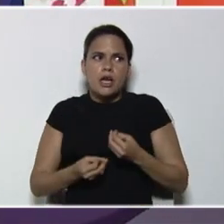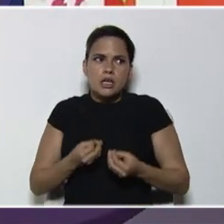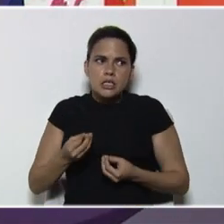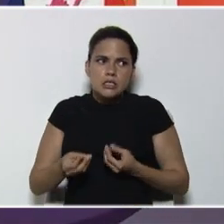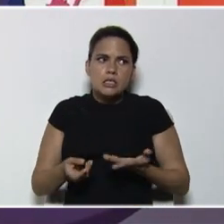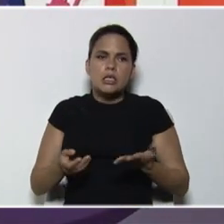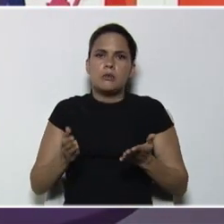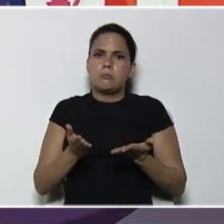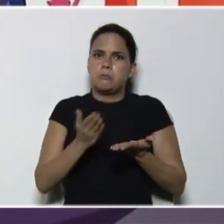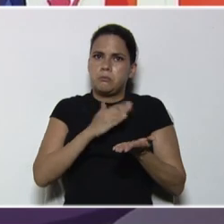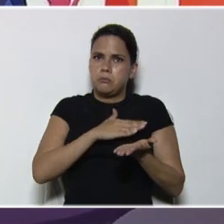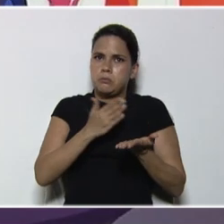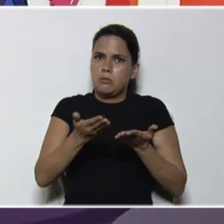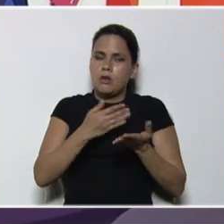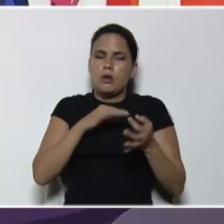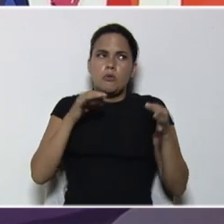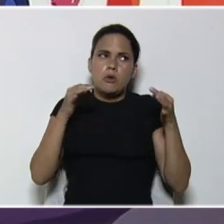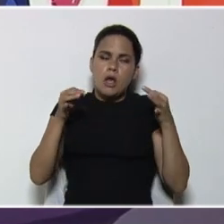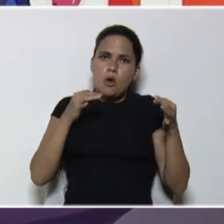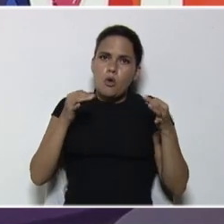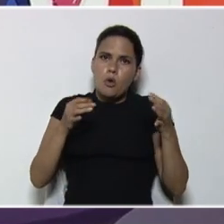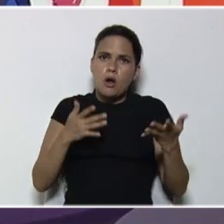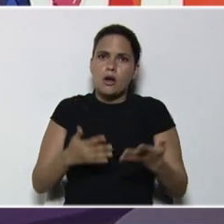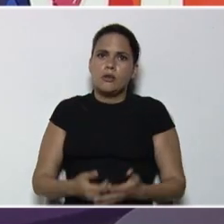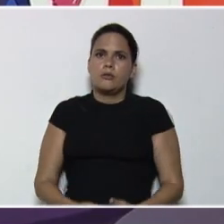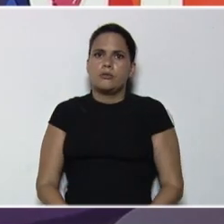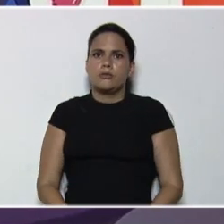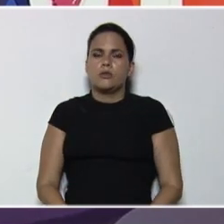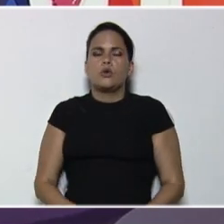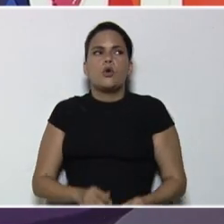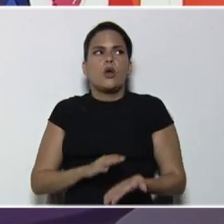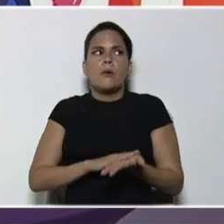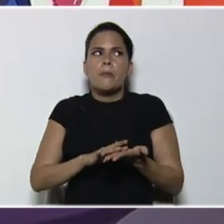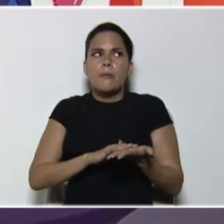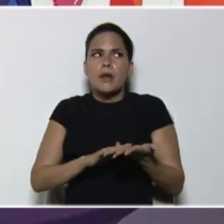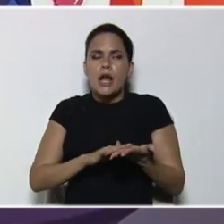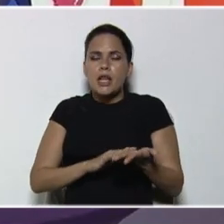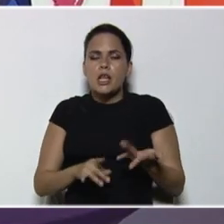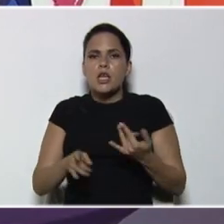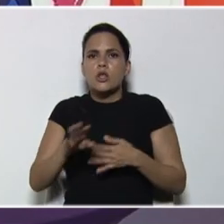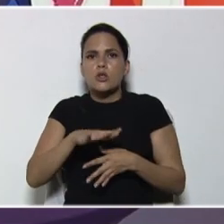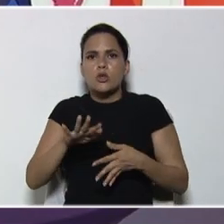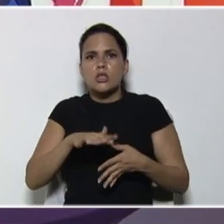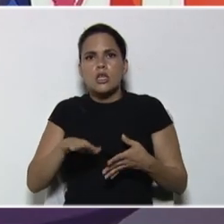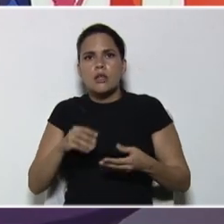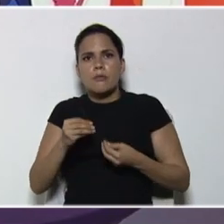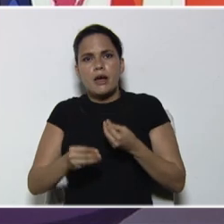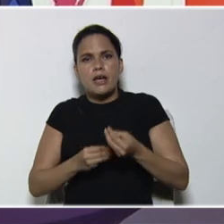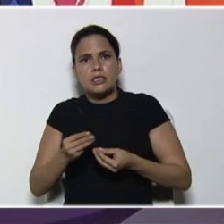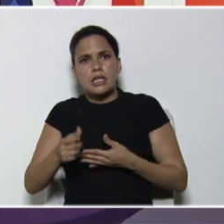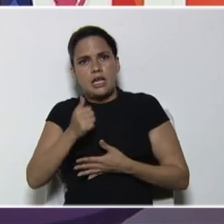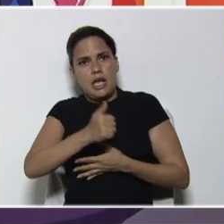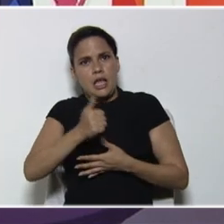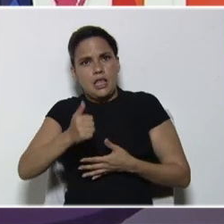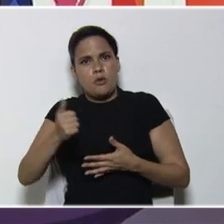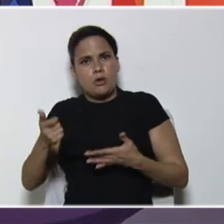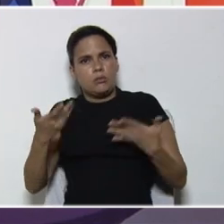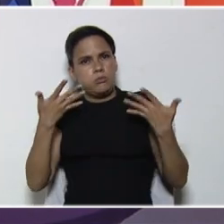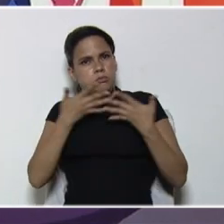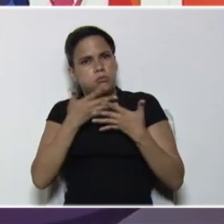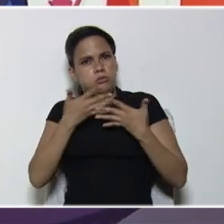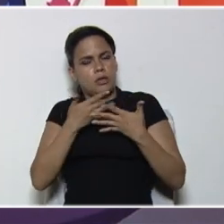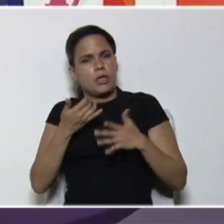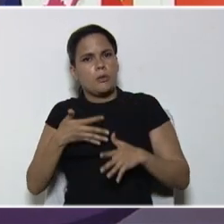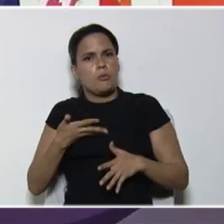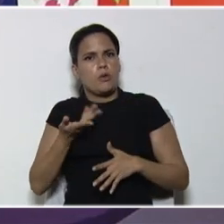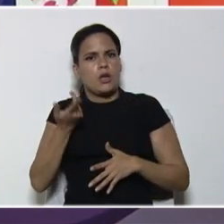sea, que lo pueda realizar, en una hoja, a través, del código braille, donde él va a tomar, cada una de esas dudas, que él